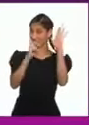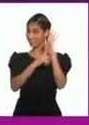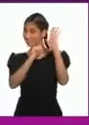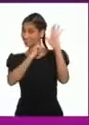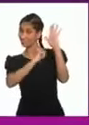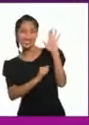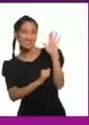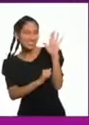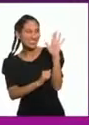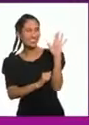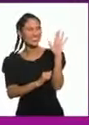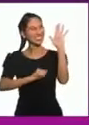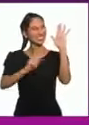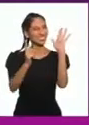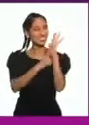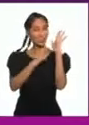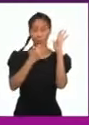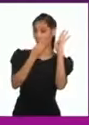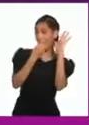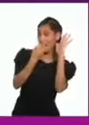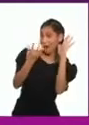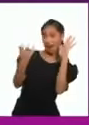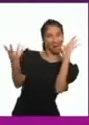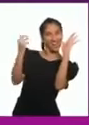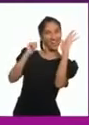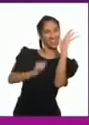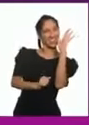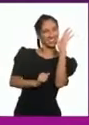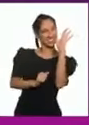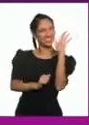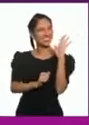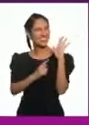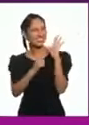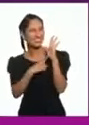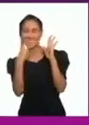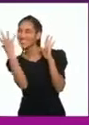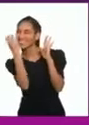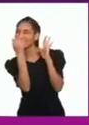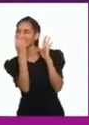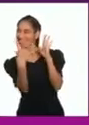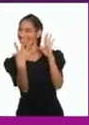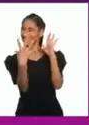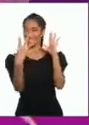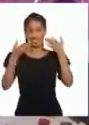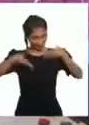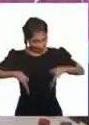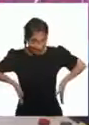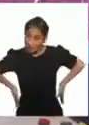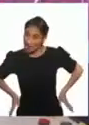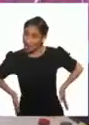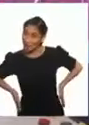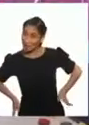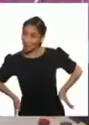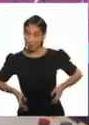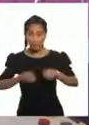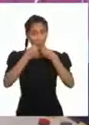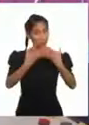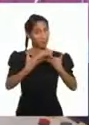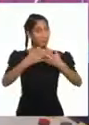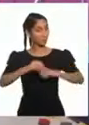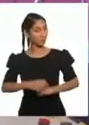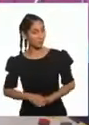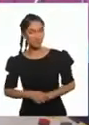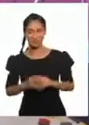¡Guau! Me encanta la falda que usa tu amiga Es un diseño